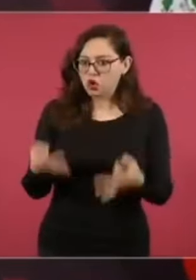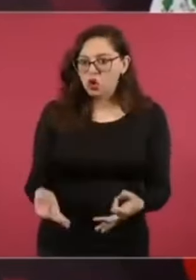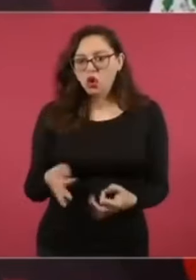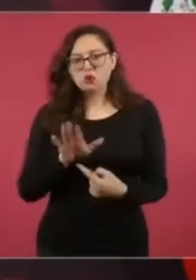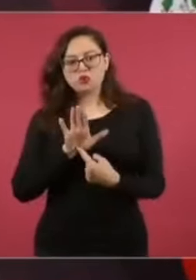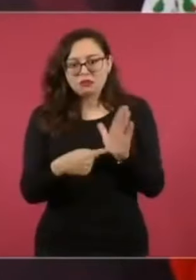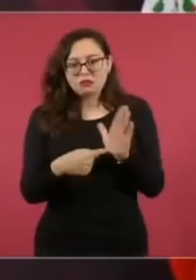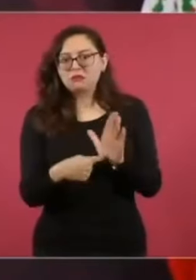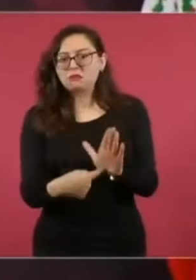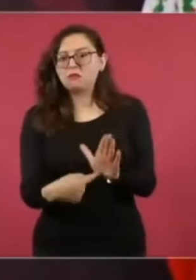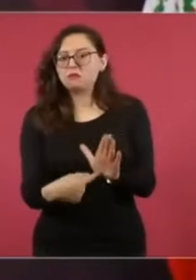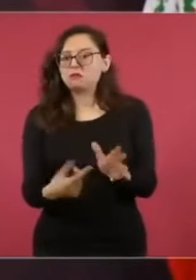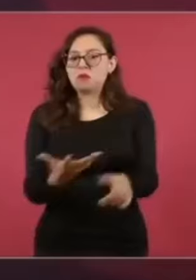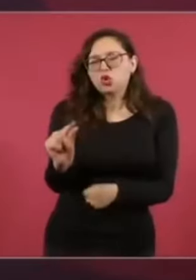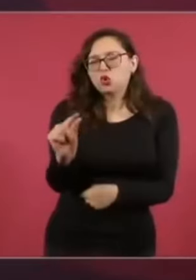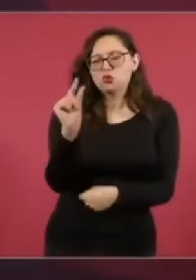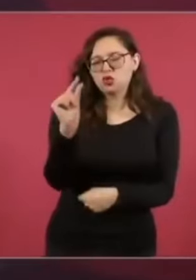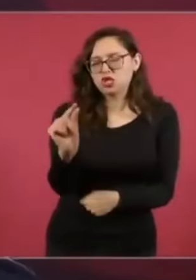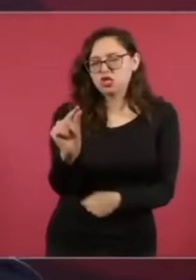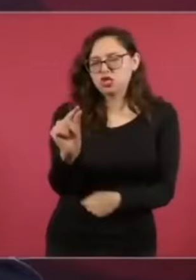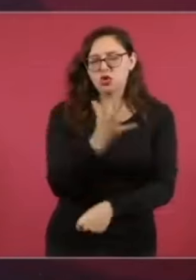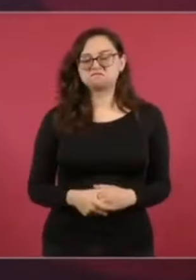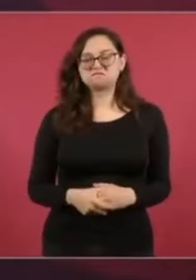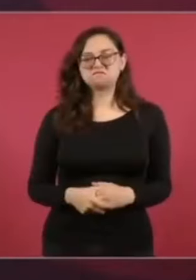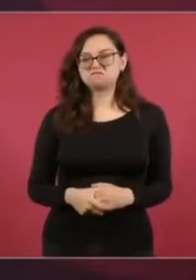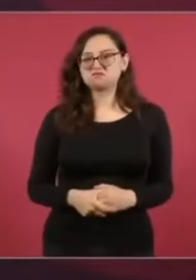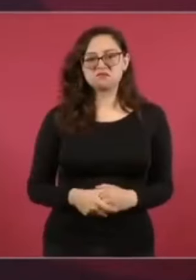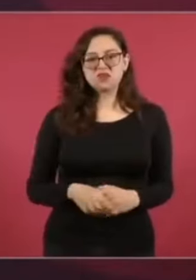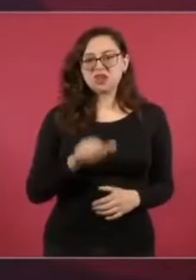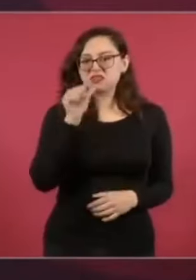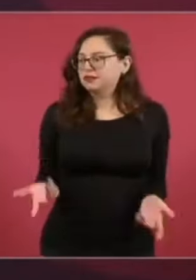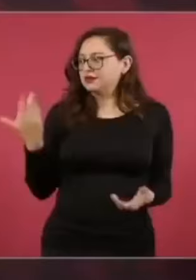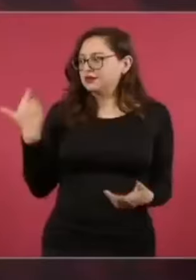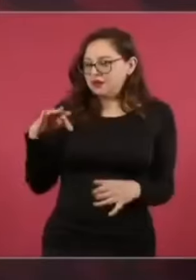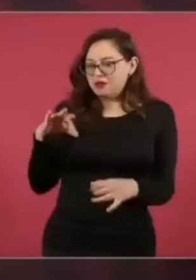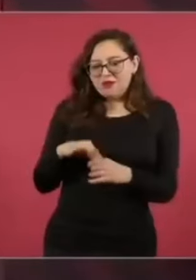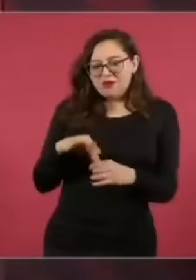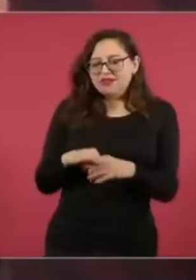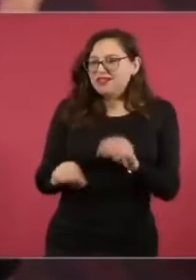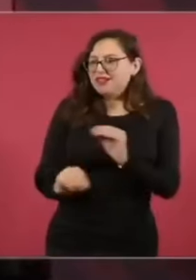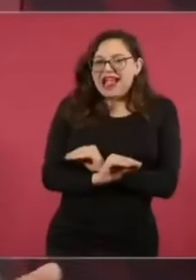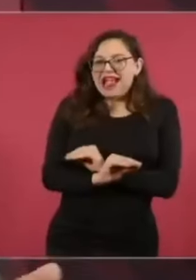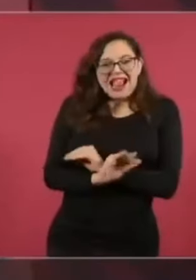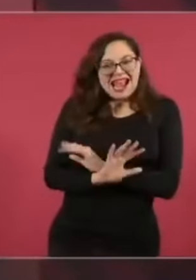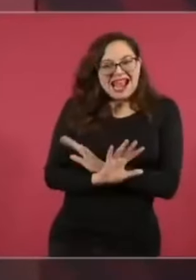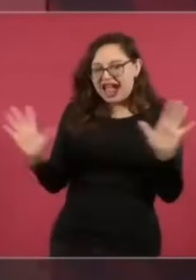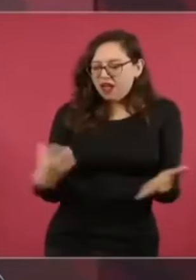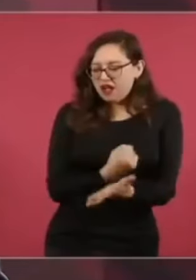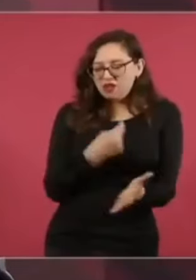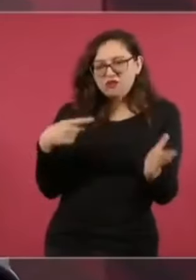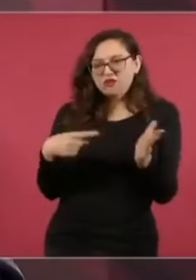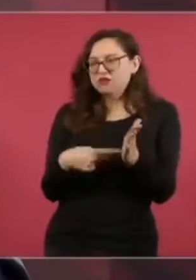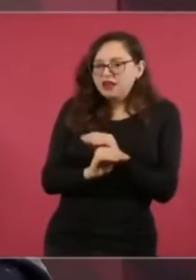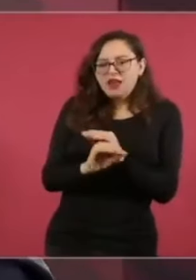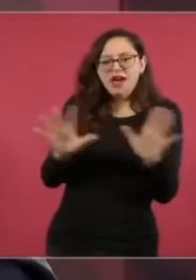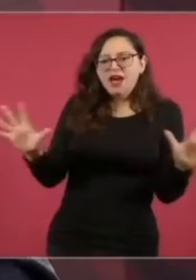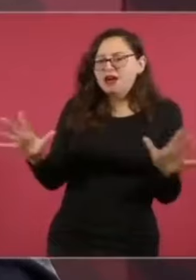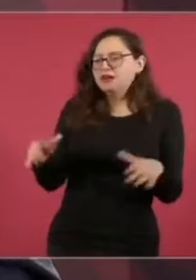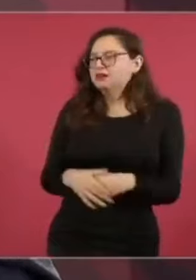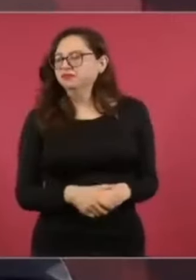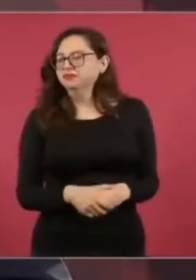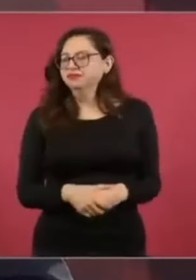y no es mucho pedir, honestos. Y aceptan el resultado, que es la decisión del pueblo. ¿Por qué no